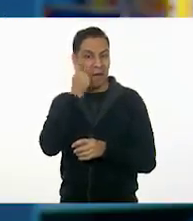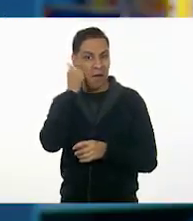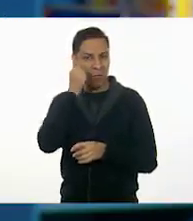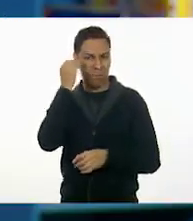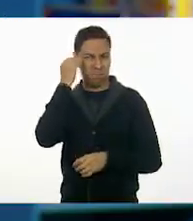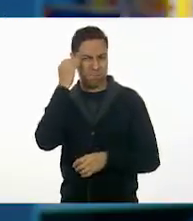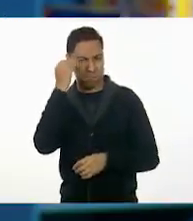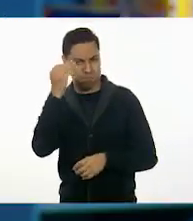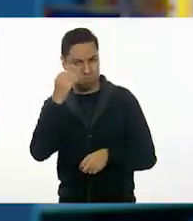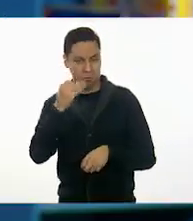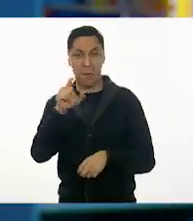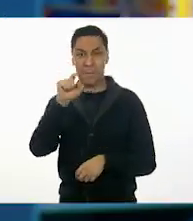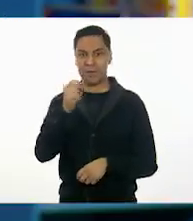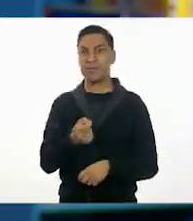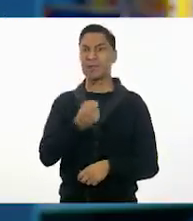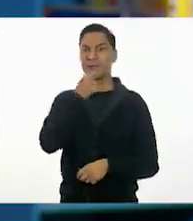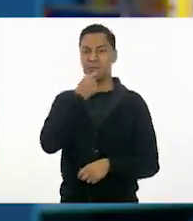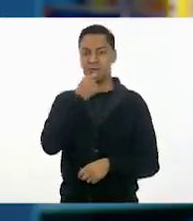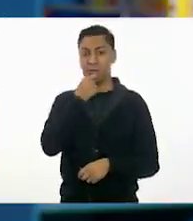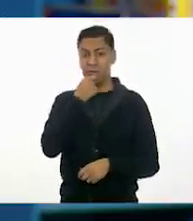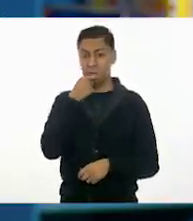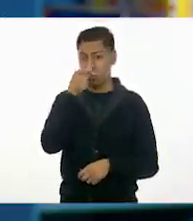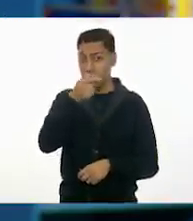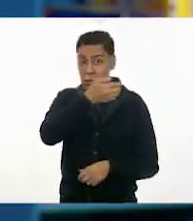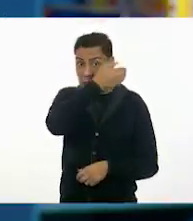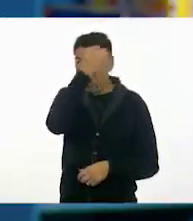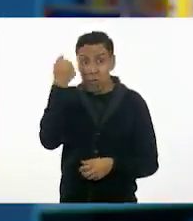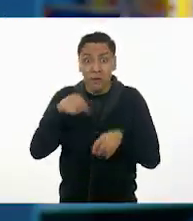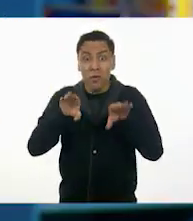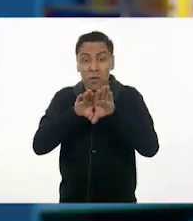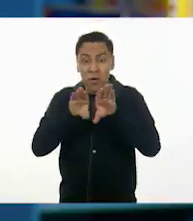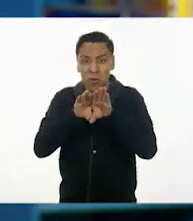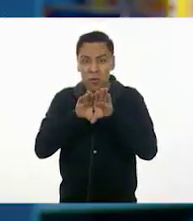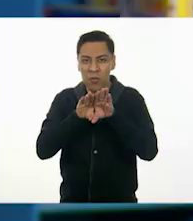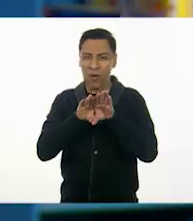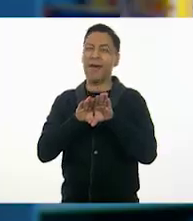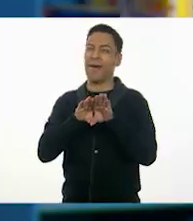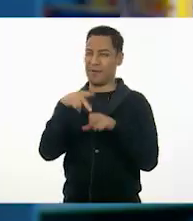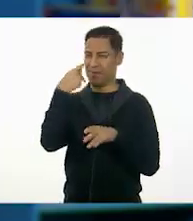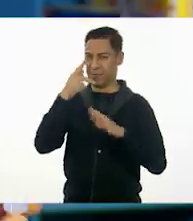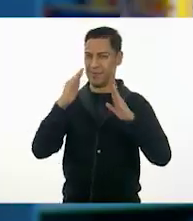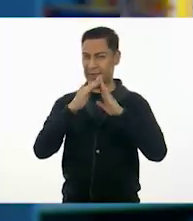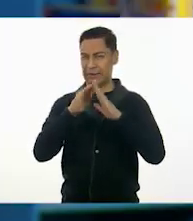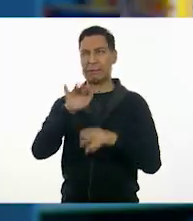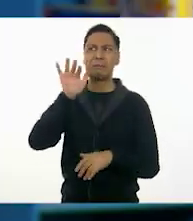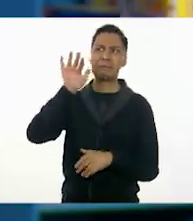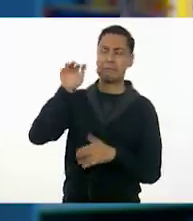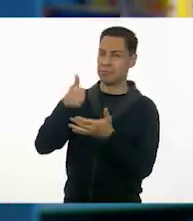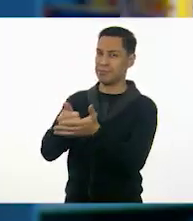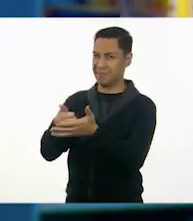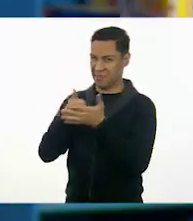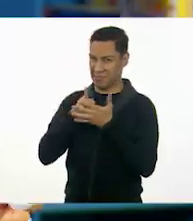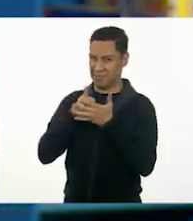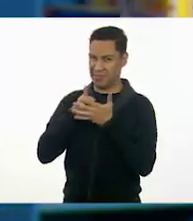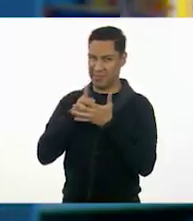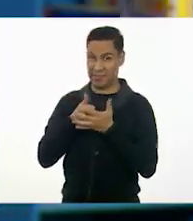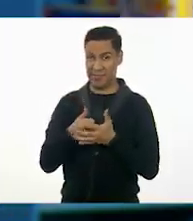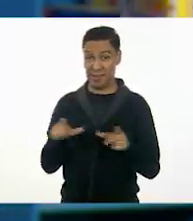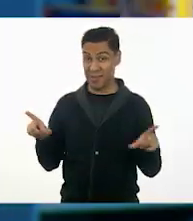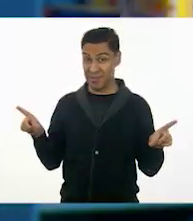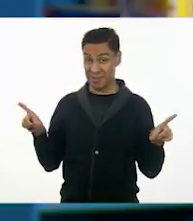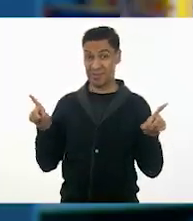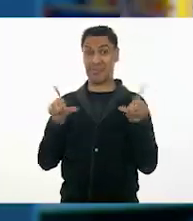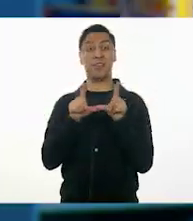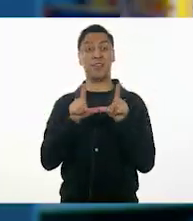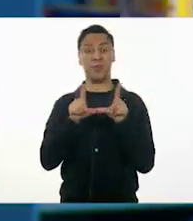segundos. Si no sabes cómo hacerlo, pida ayuda en casa. ¿Lista?